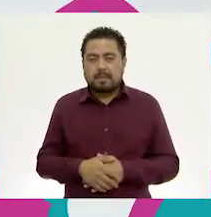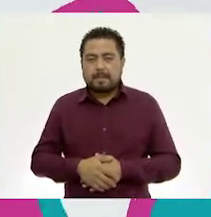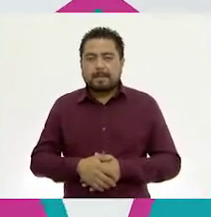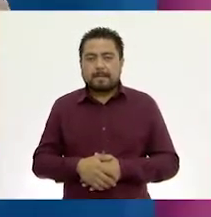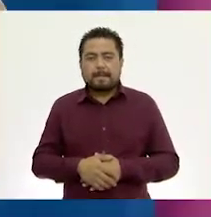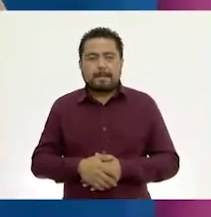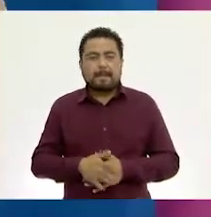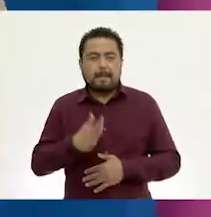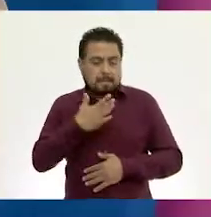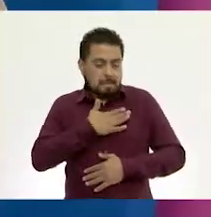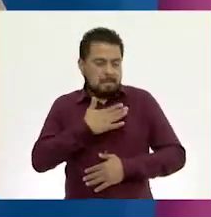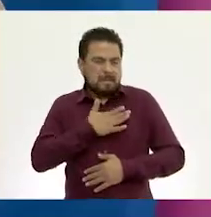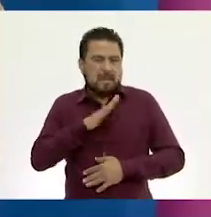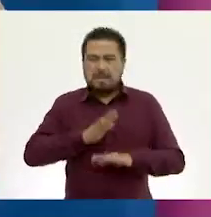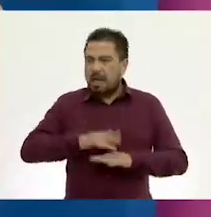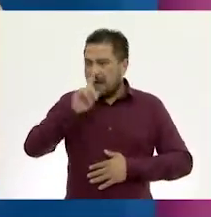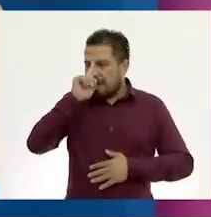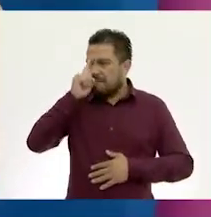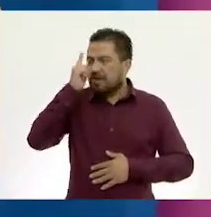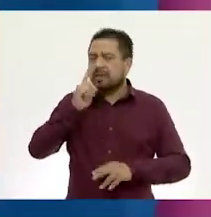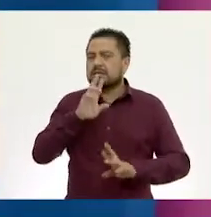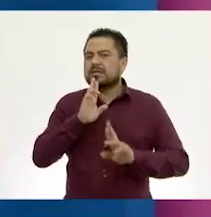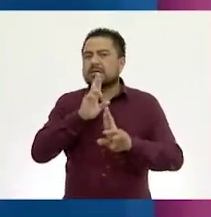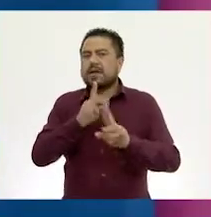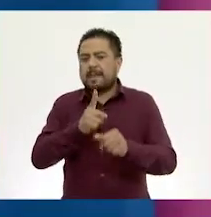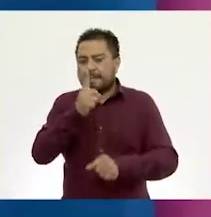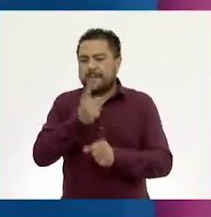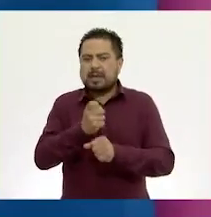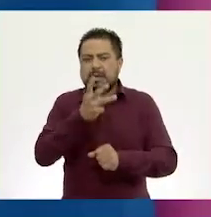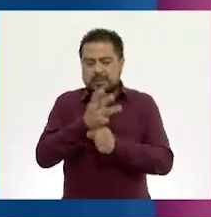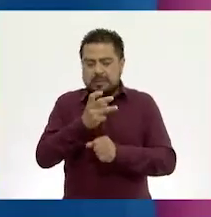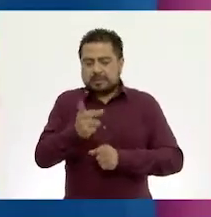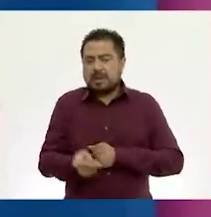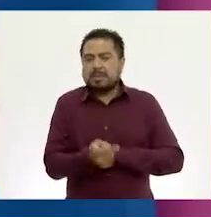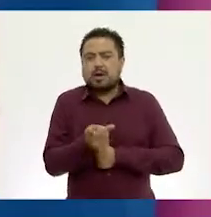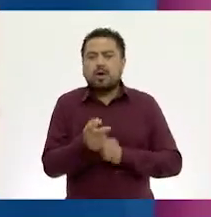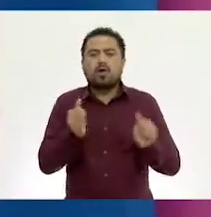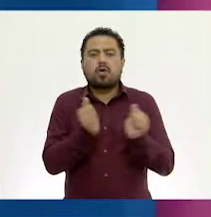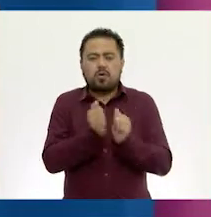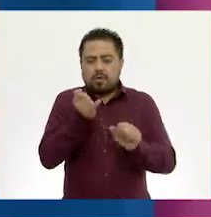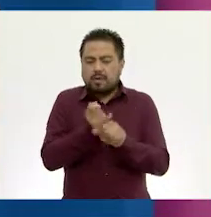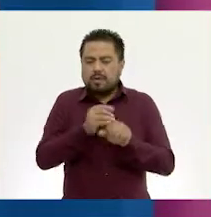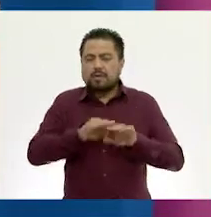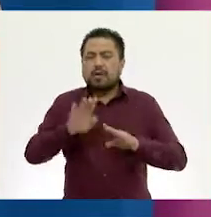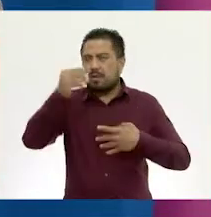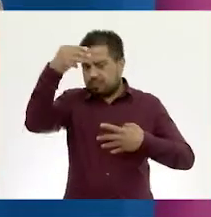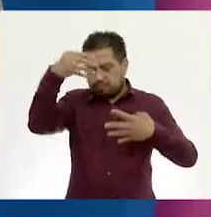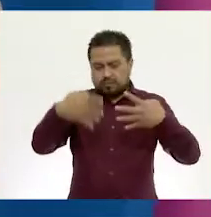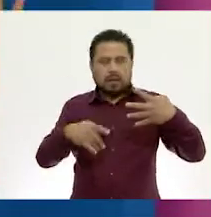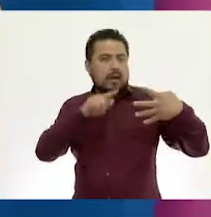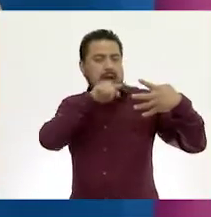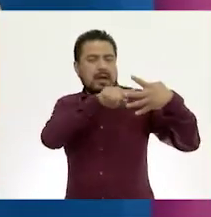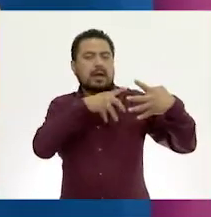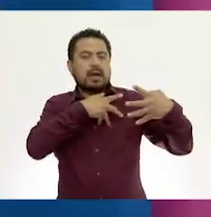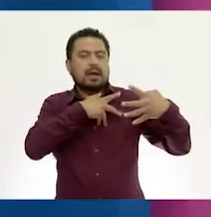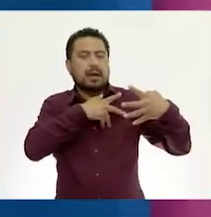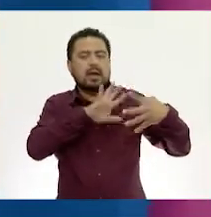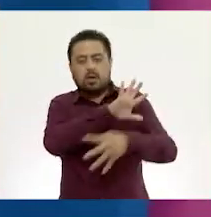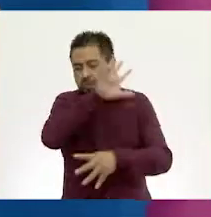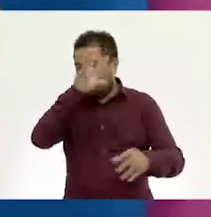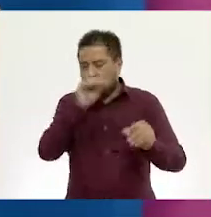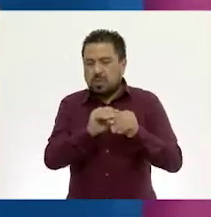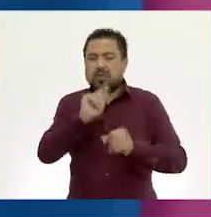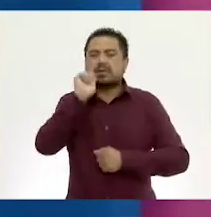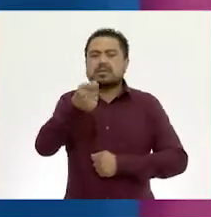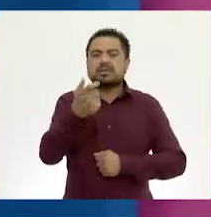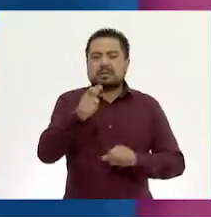Para mí es más fácil contestar primero la tercera pregunta con los datos del problema. Tenemos un total que